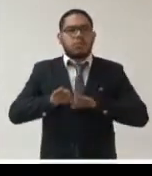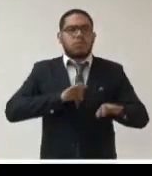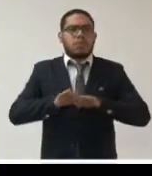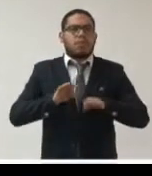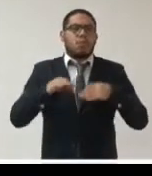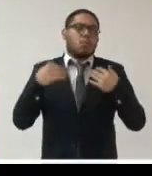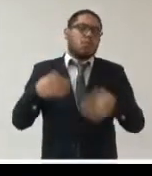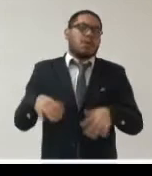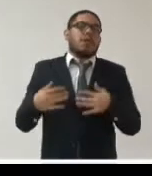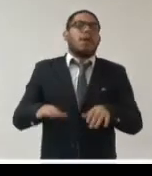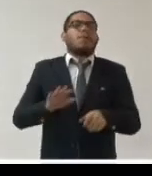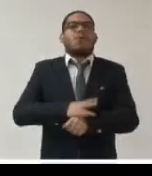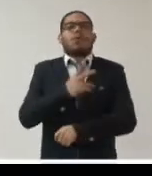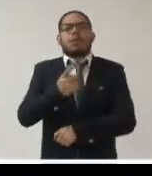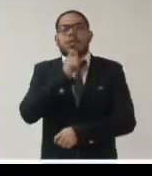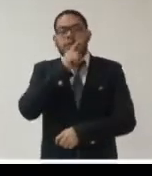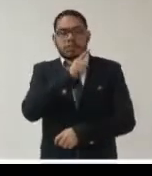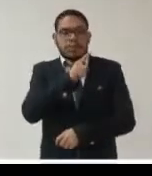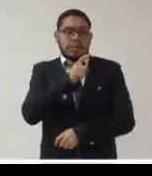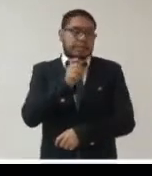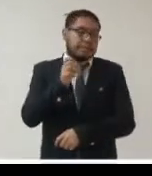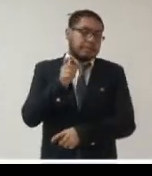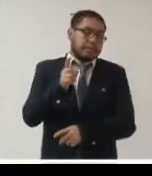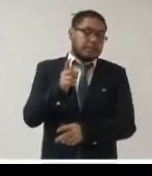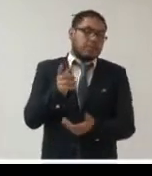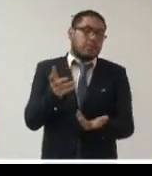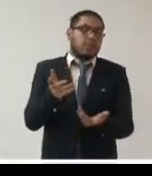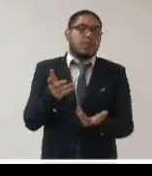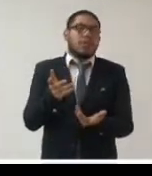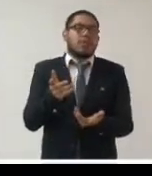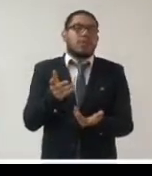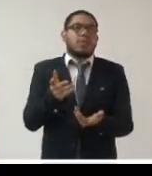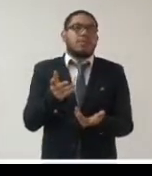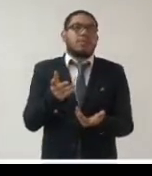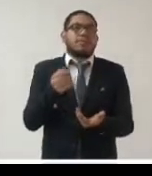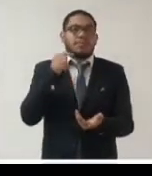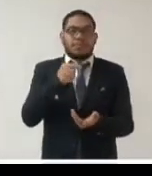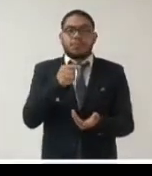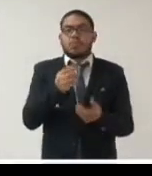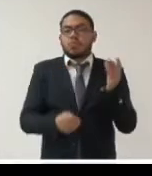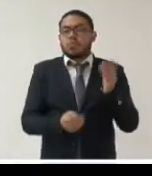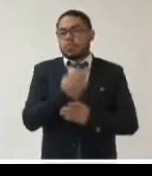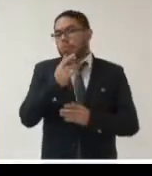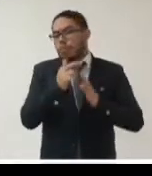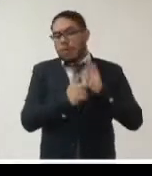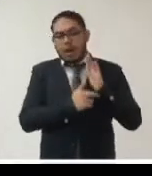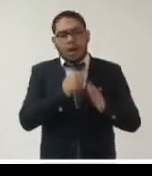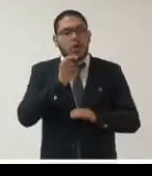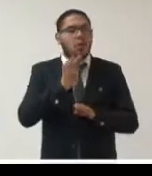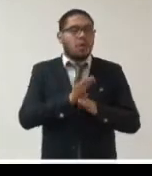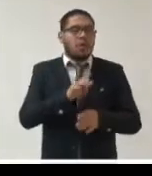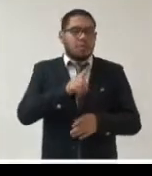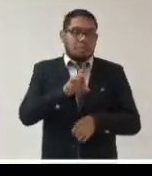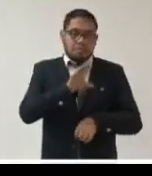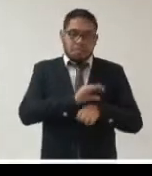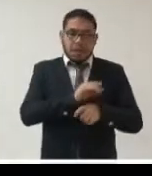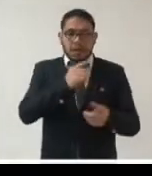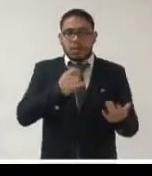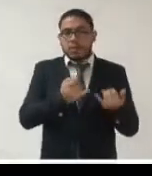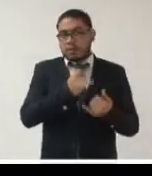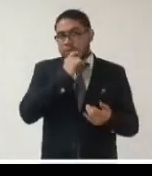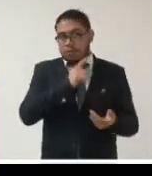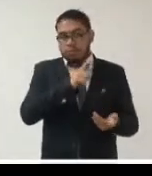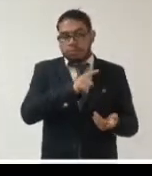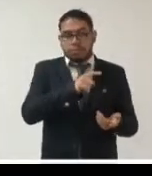en la implementación de de las normas que permitan el